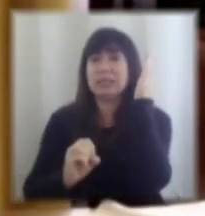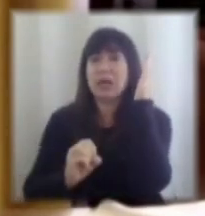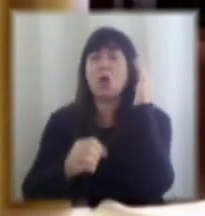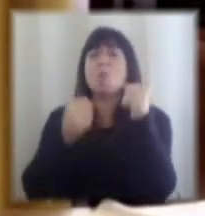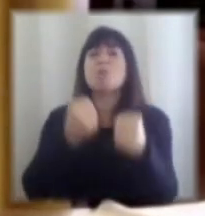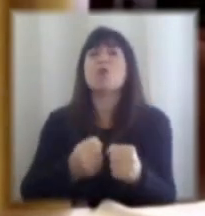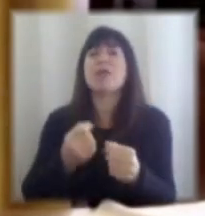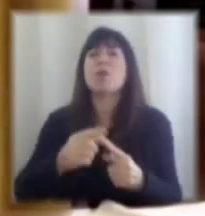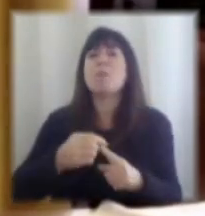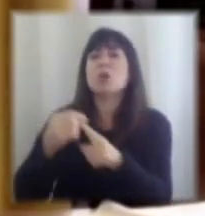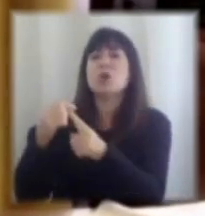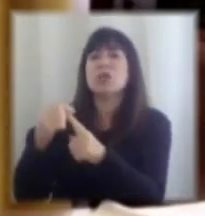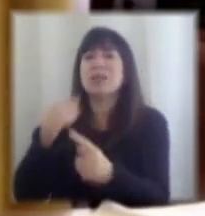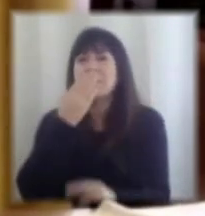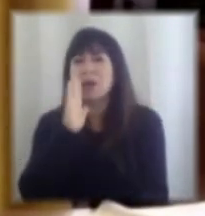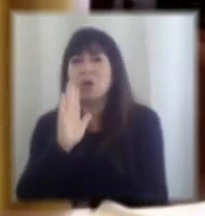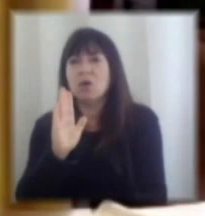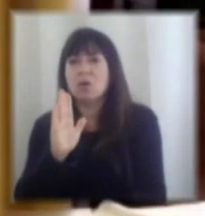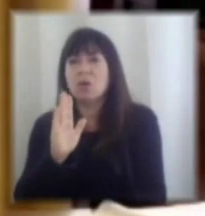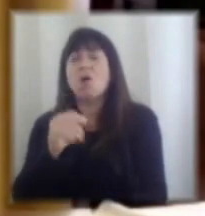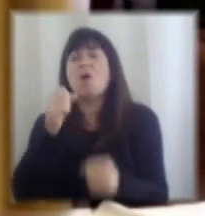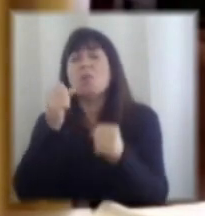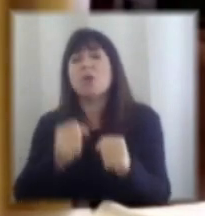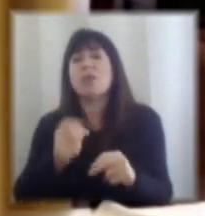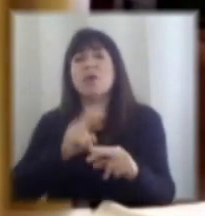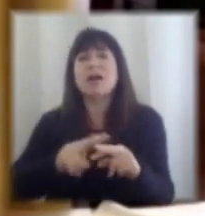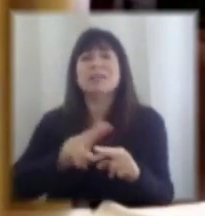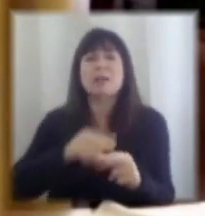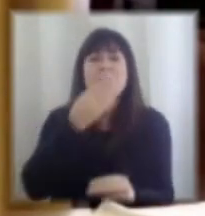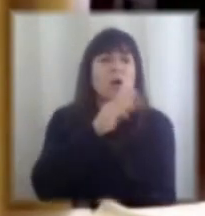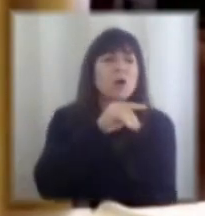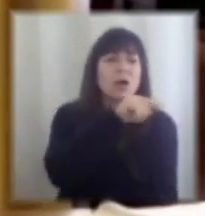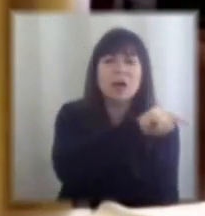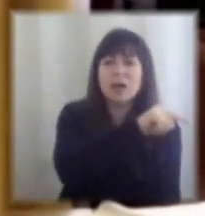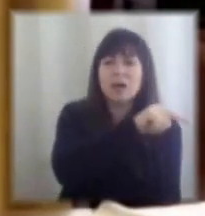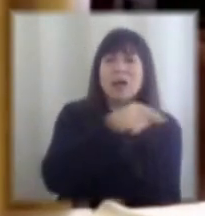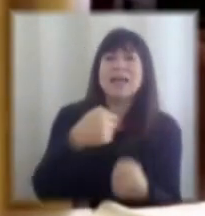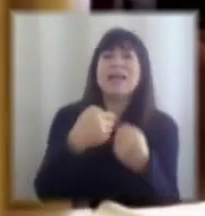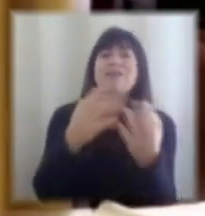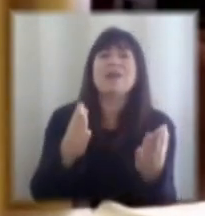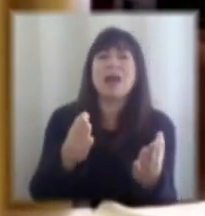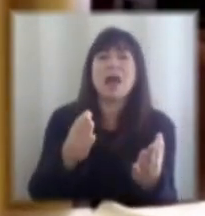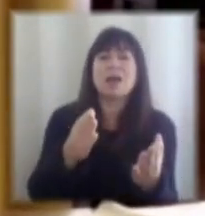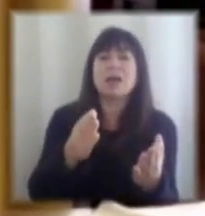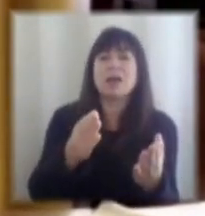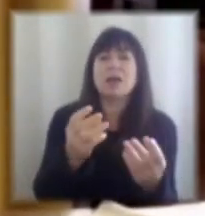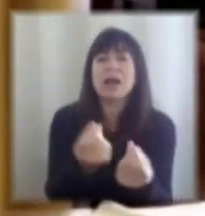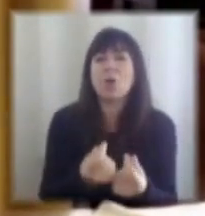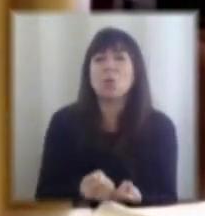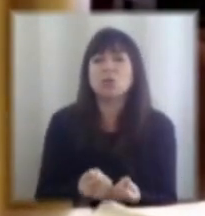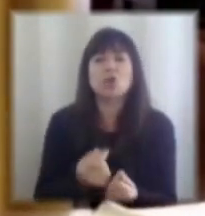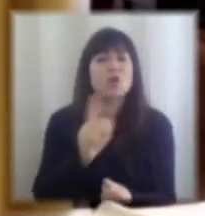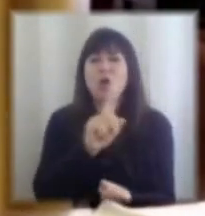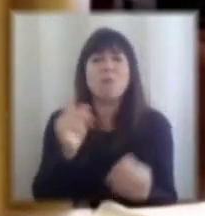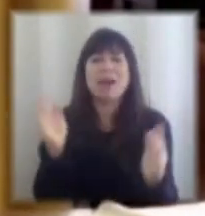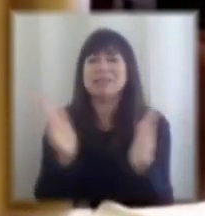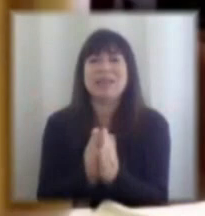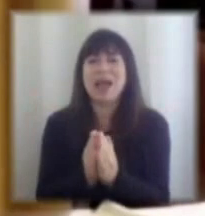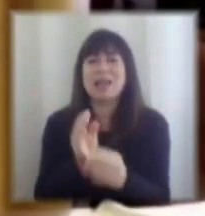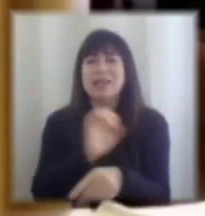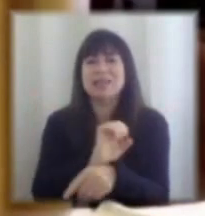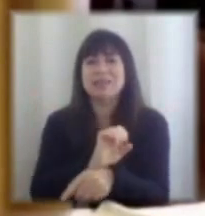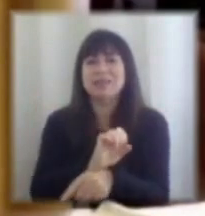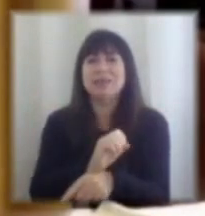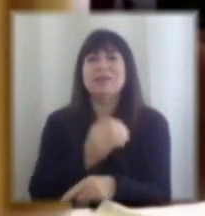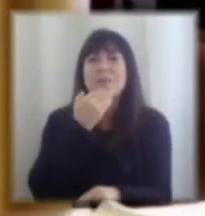si hay algo de lo que estoy haciendo acá que podría ser mejor y liberar recursos no para ahorrármelo no para achicar el Estado sino que para sobre invertirlo